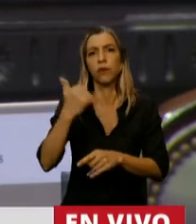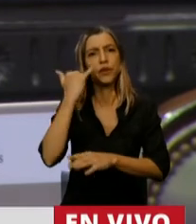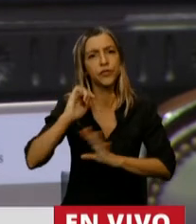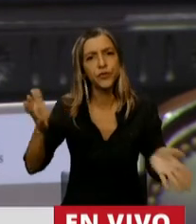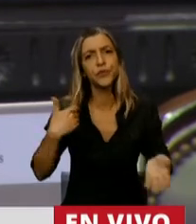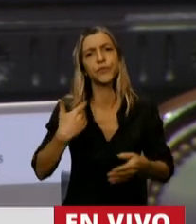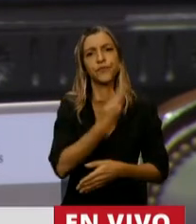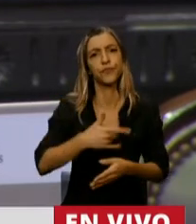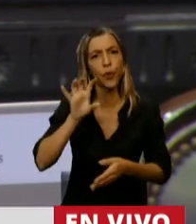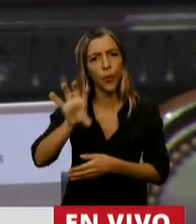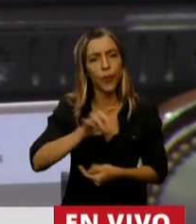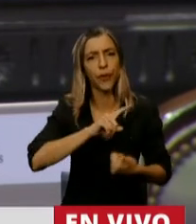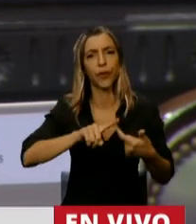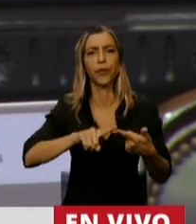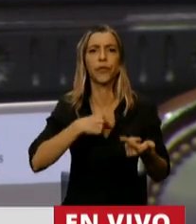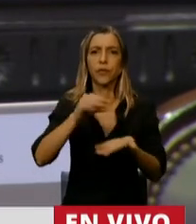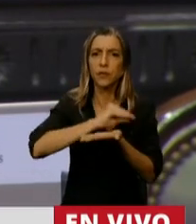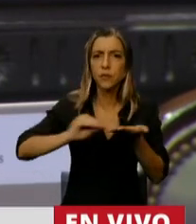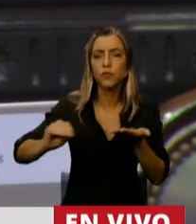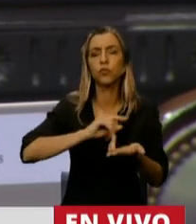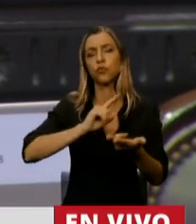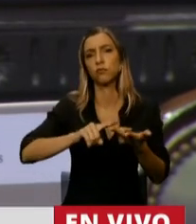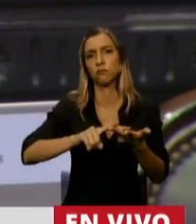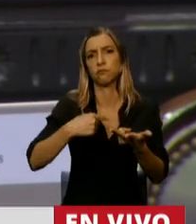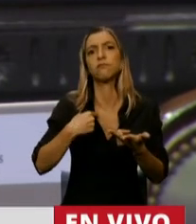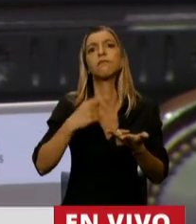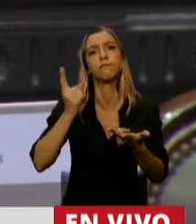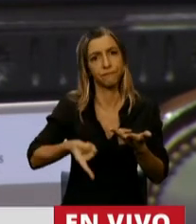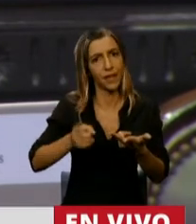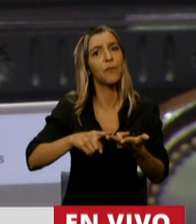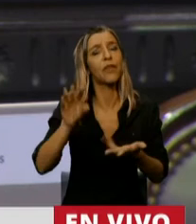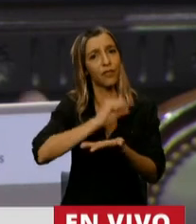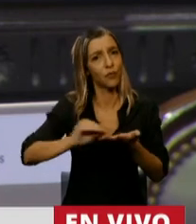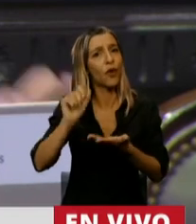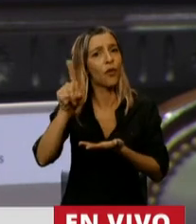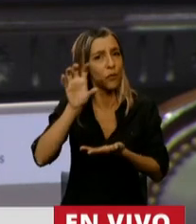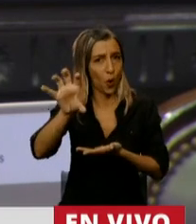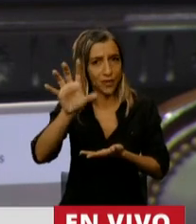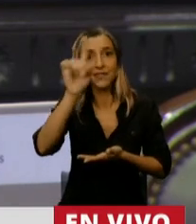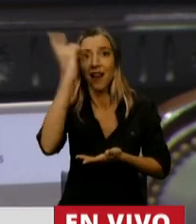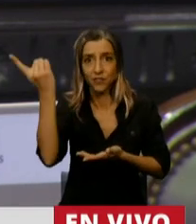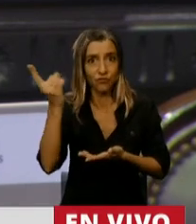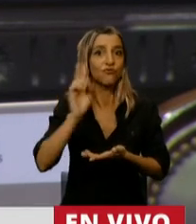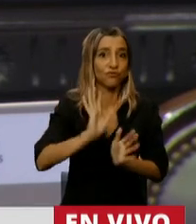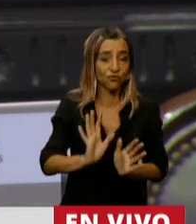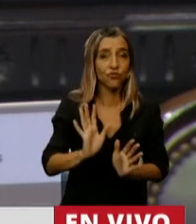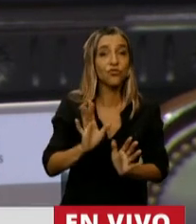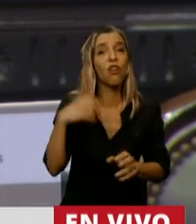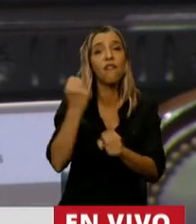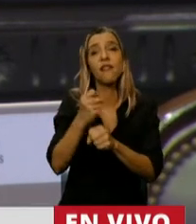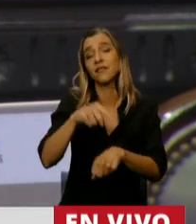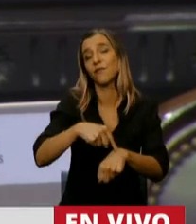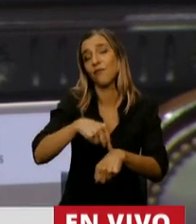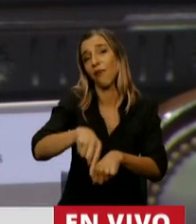fue diputado nacional y asimismo también fue diputado provincial y hasta el día que pasó a la